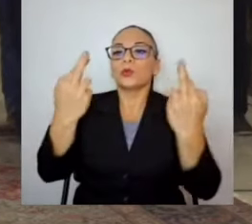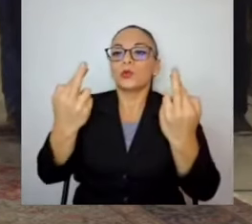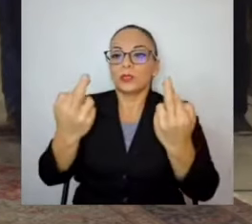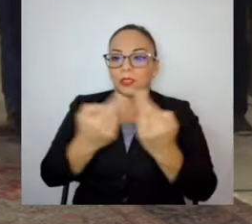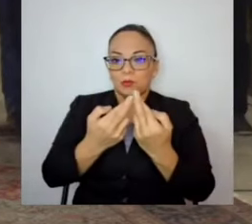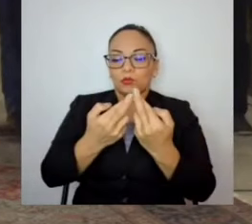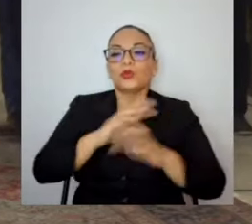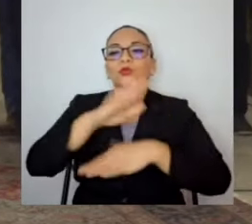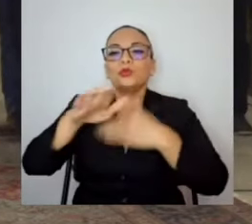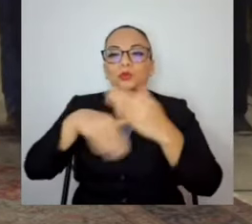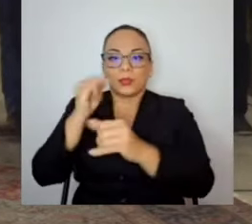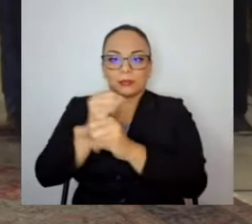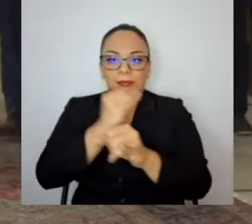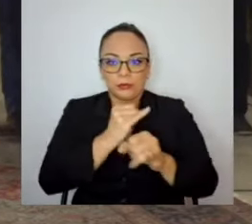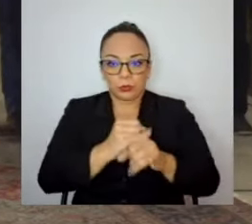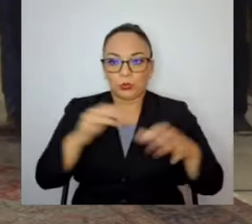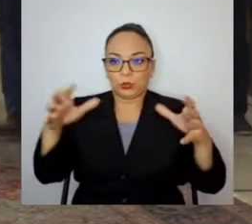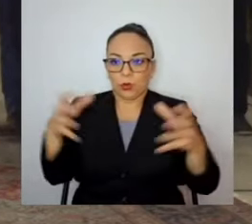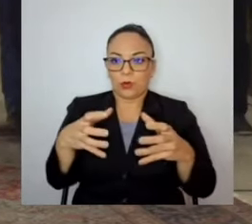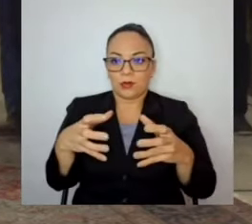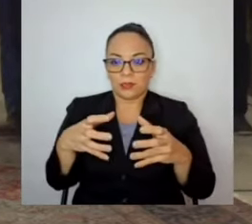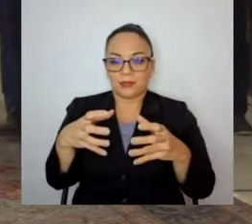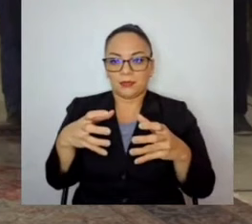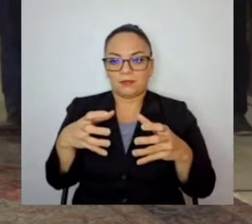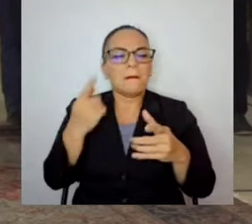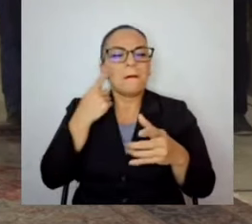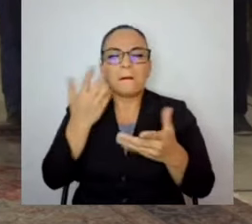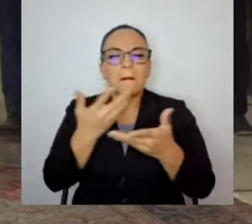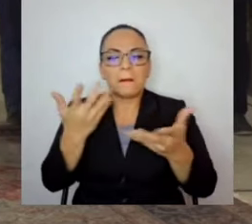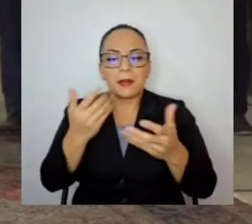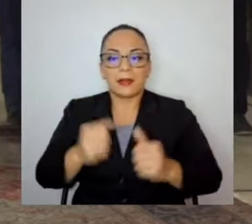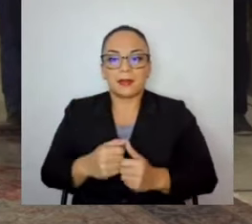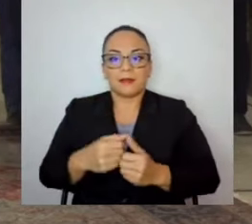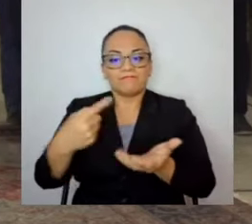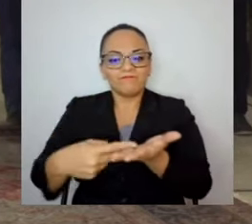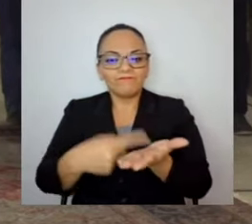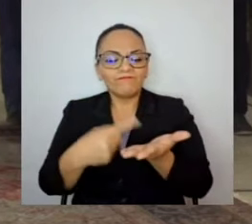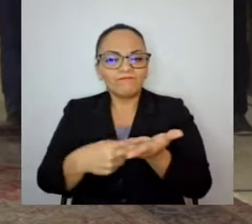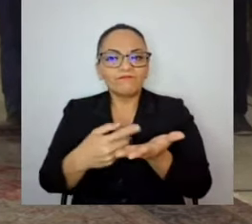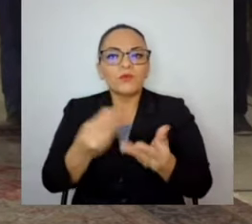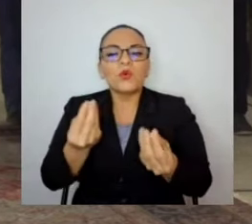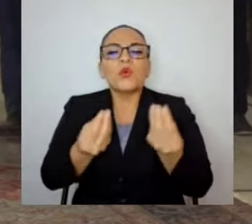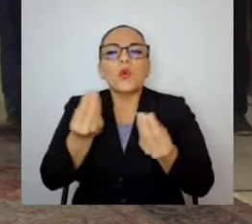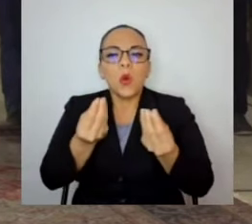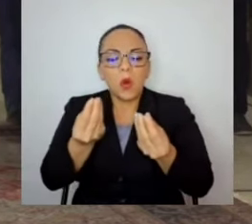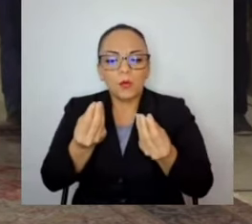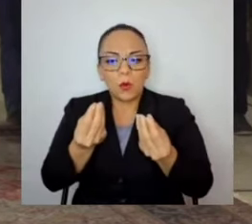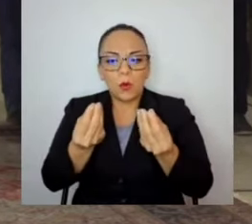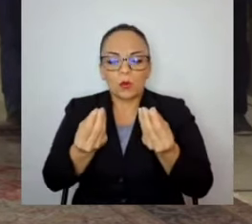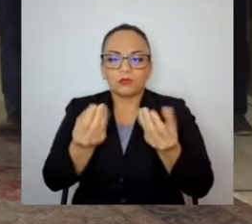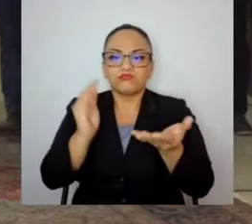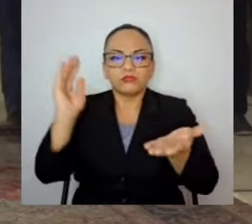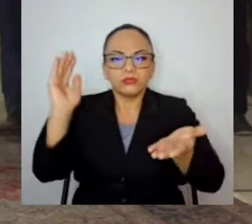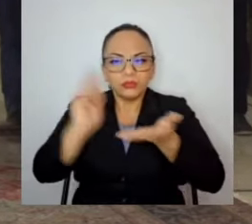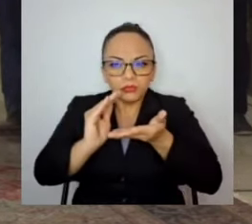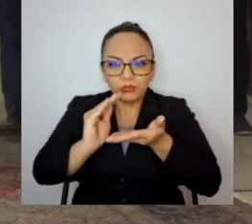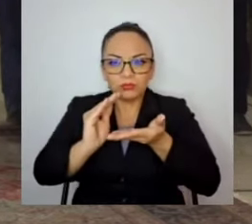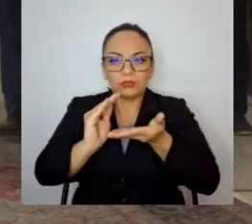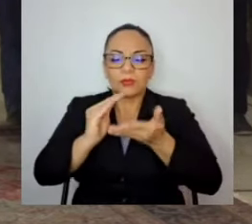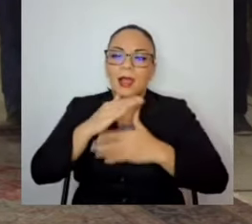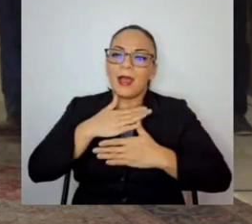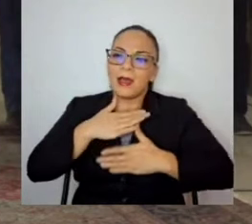estas instituciones para ver cómo podemos aliviar el